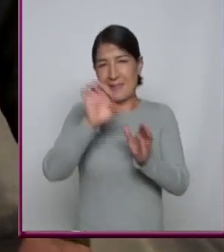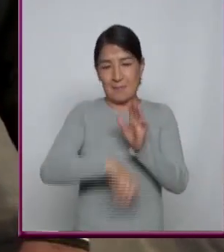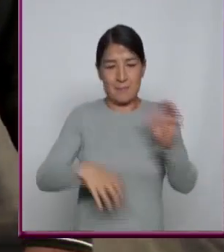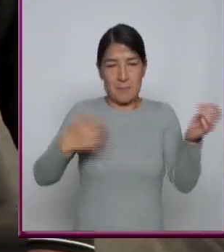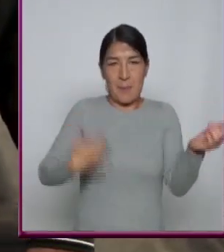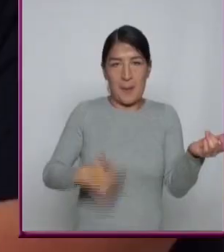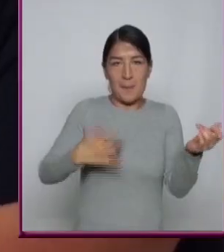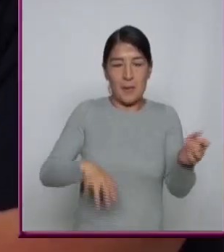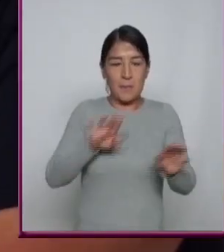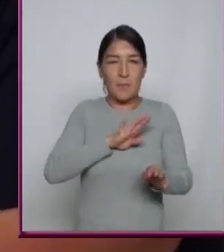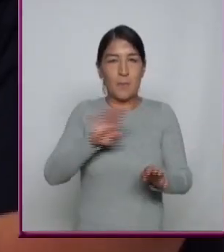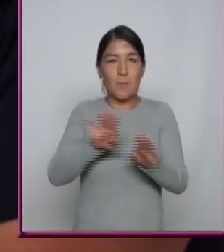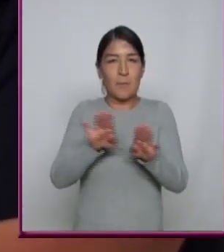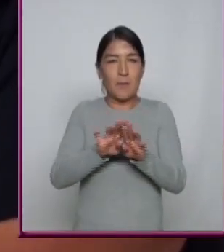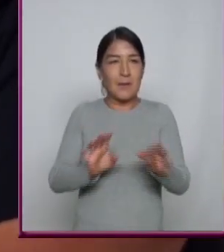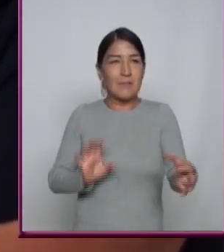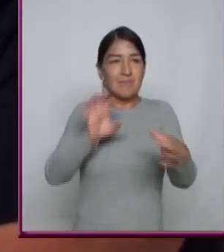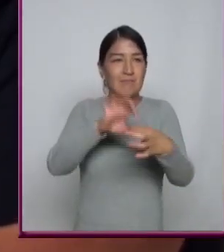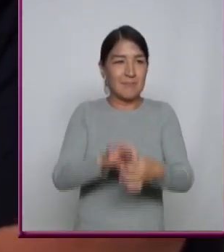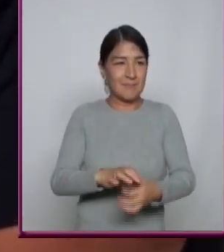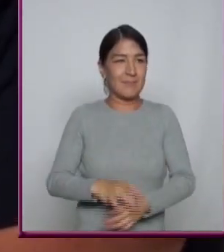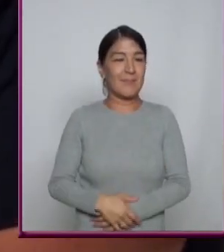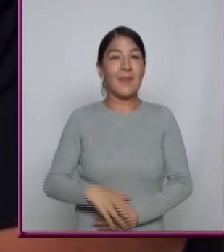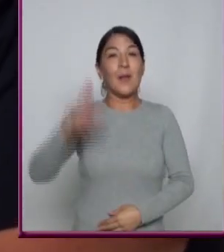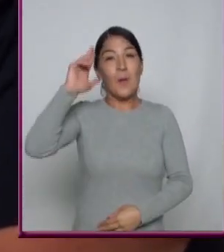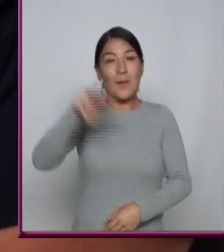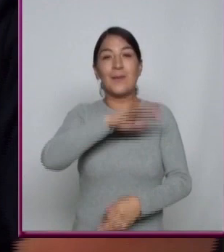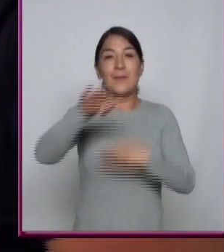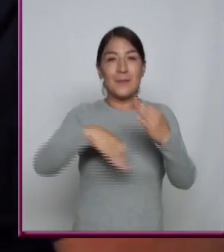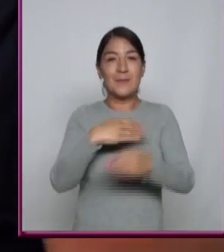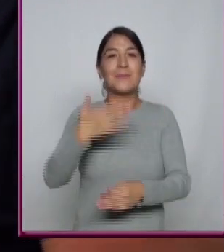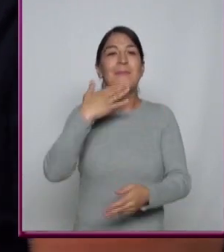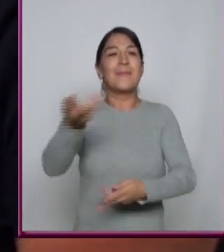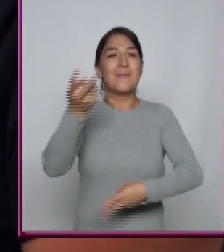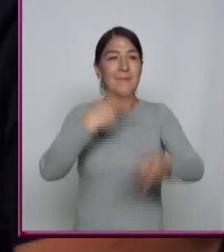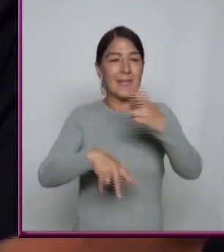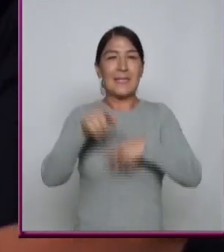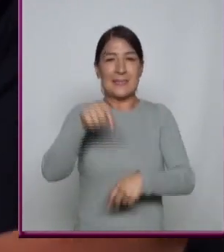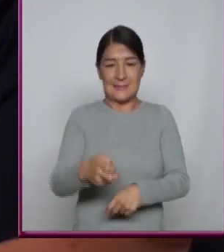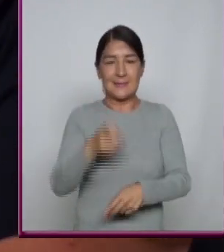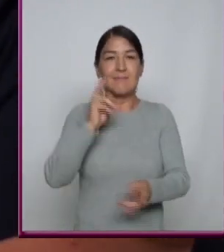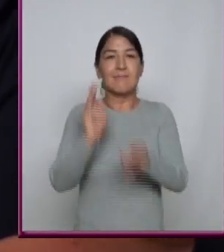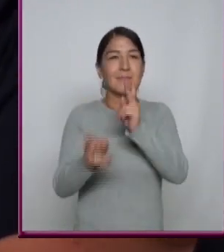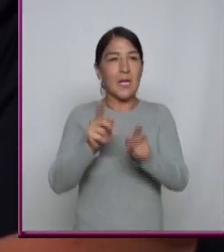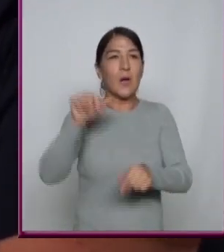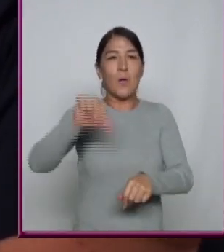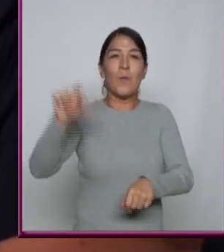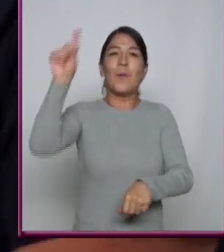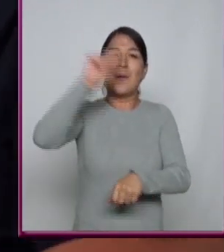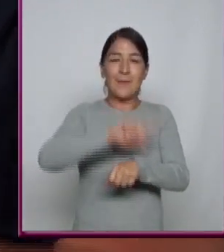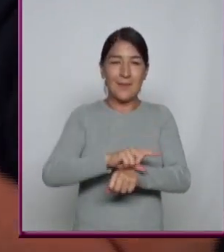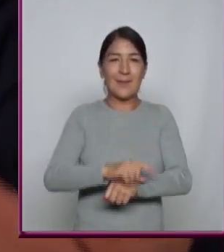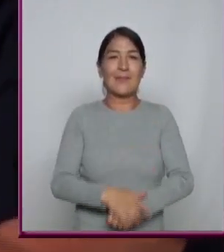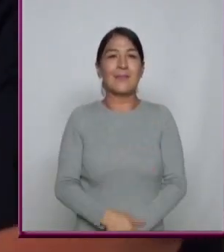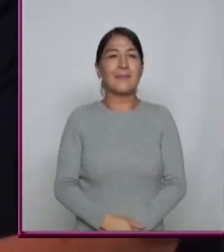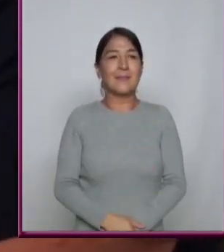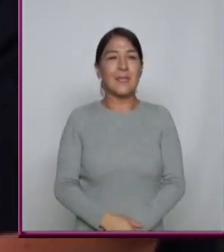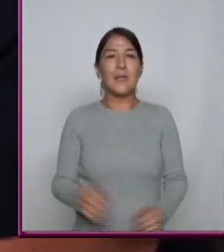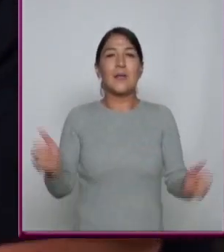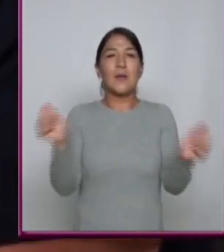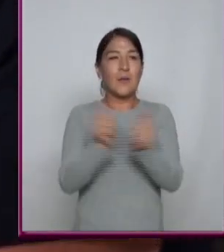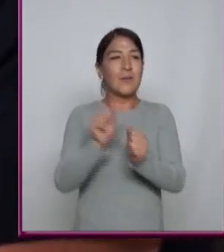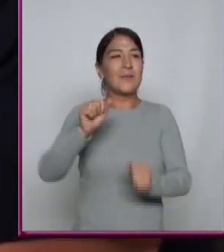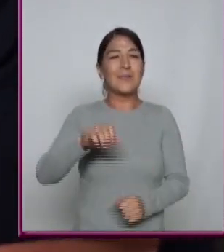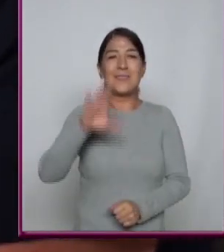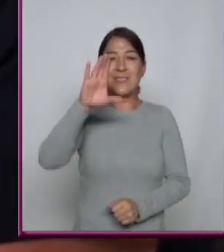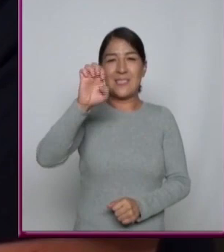en acordes Hola jóvenes en TV, bienvenidos a esta conversación Que el día de hoy tendremos con César